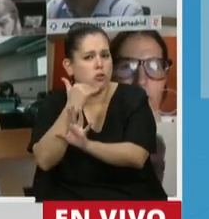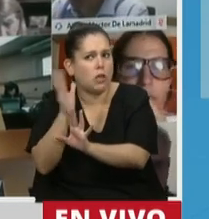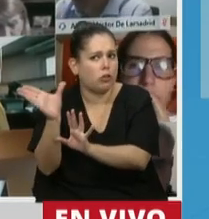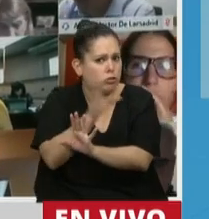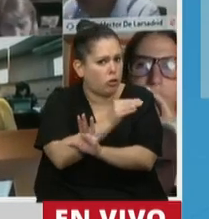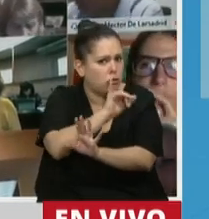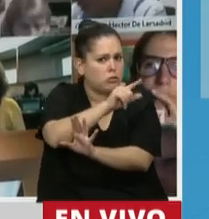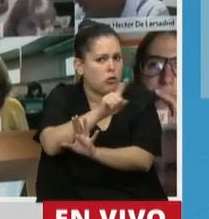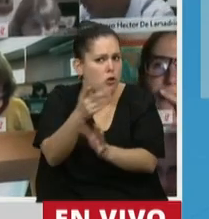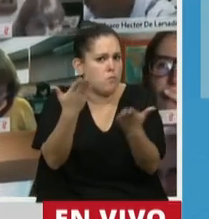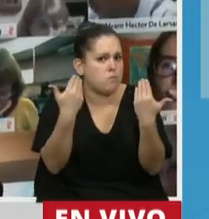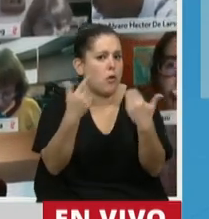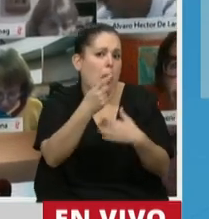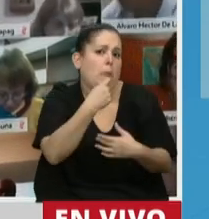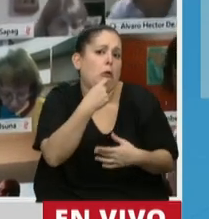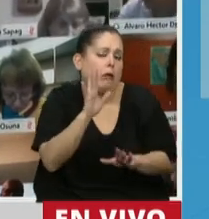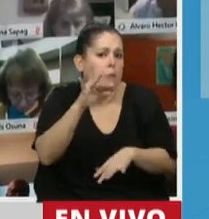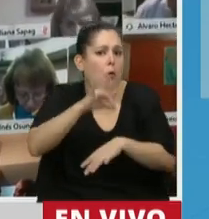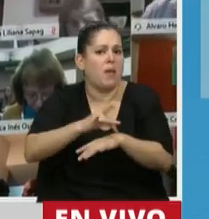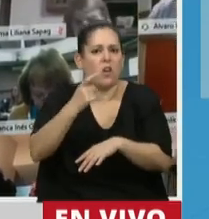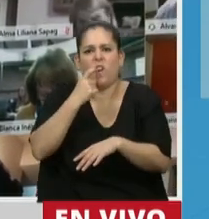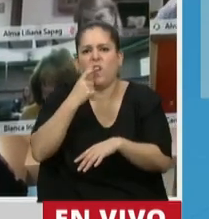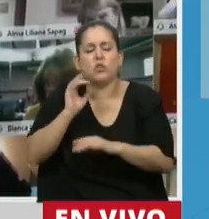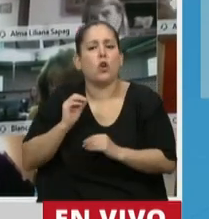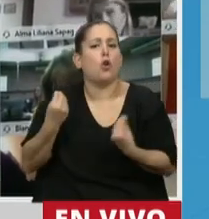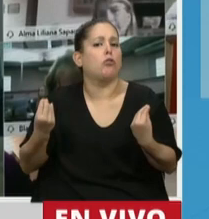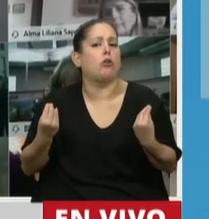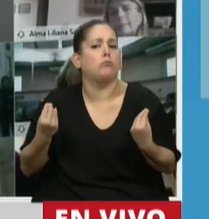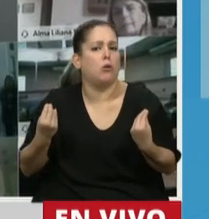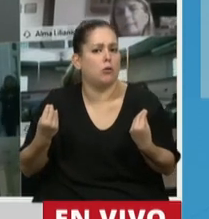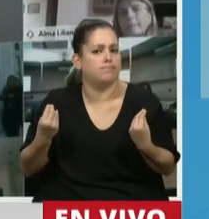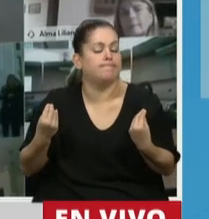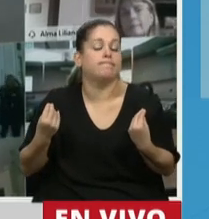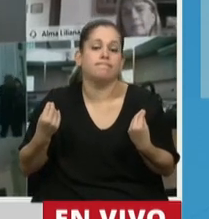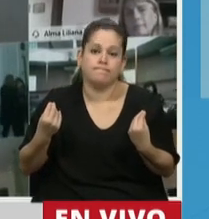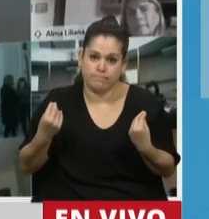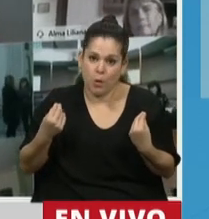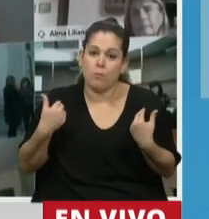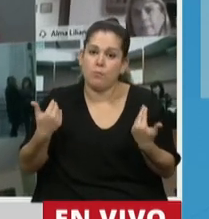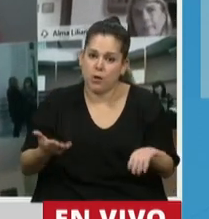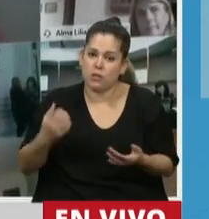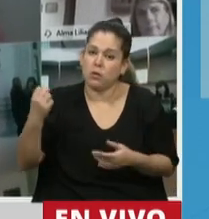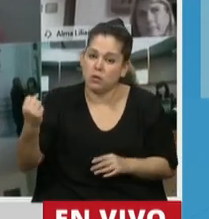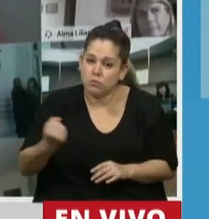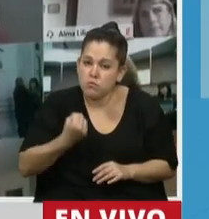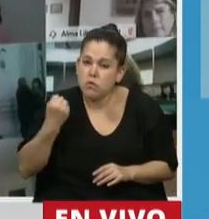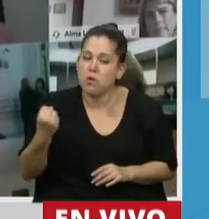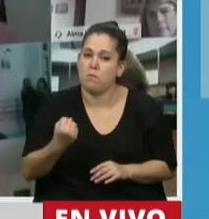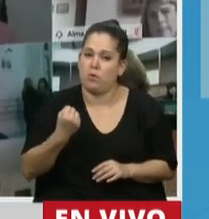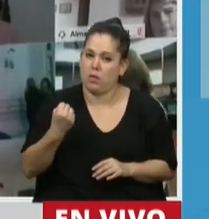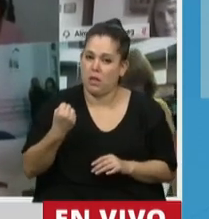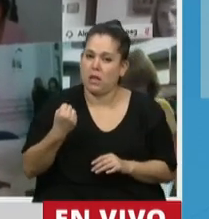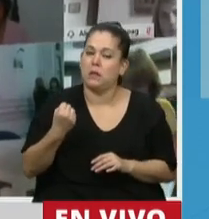en esta ley la odontología. Y por eso también, señor Presidente, es muy importante